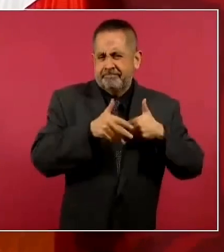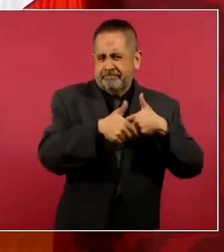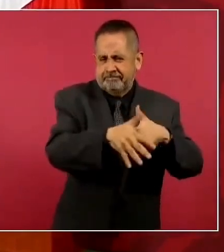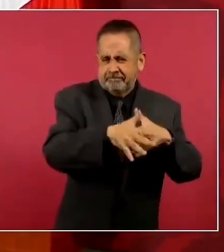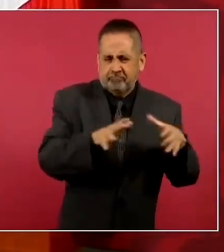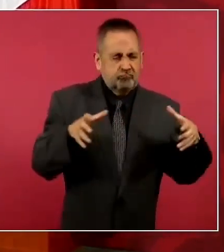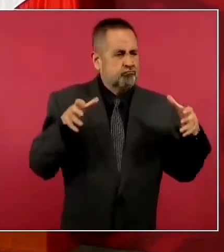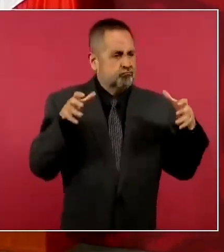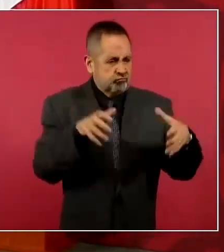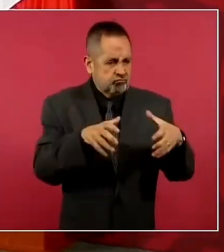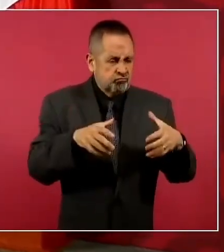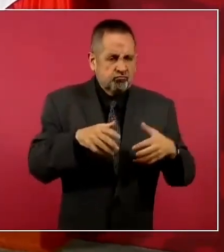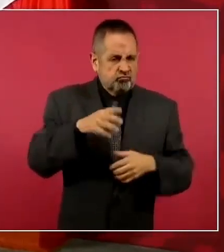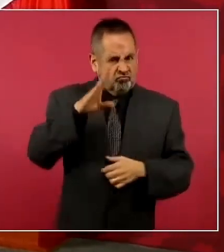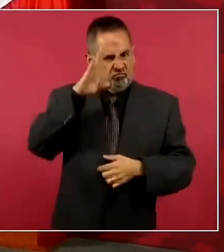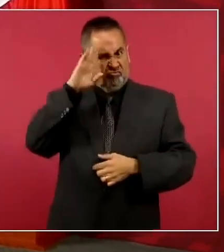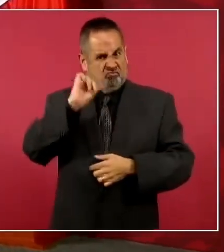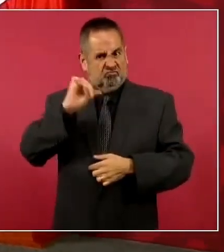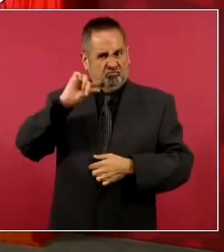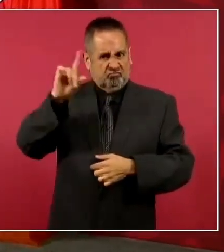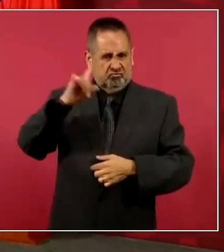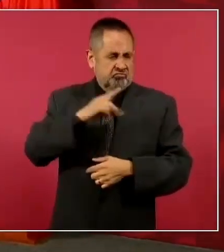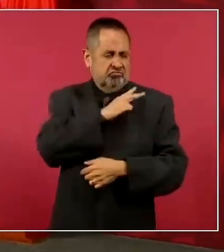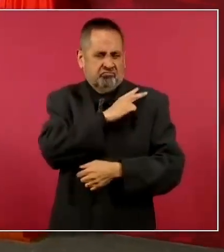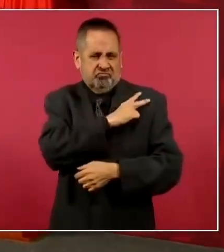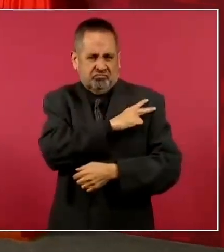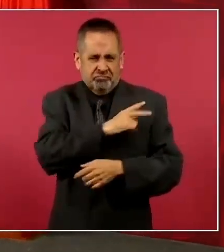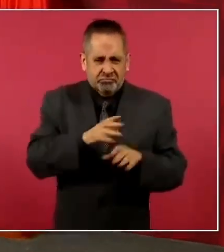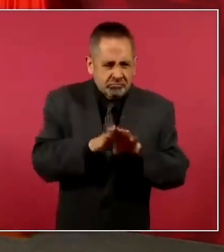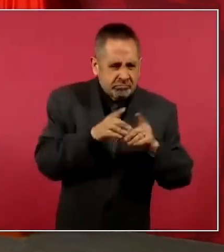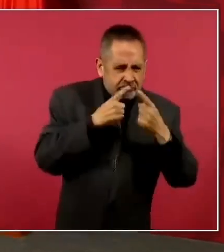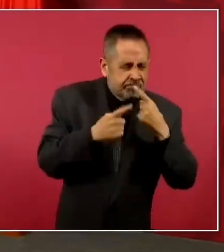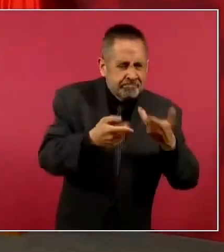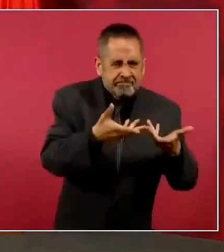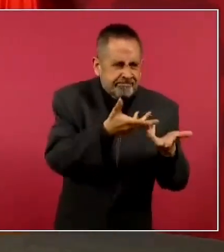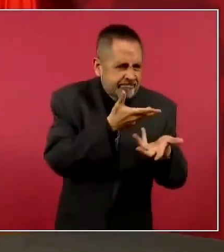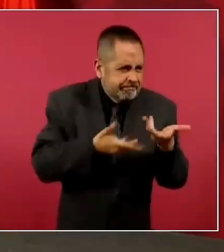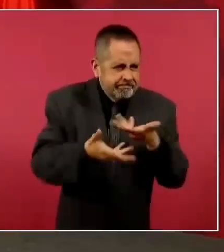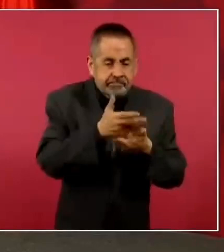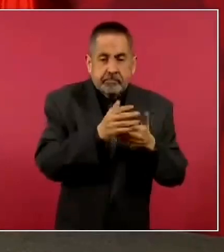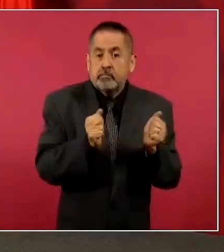los secretarios de seguridad pública, todos.